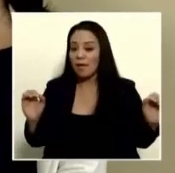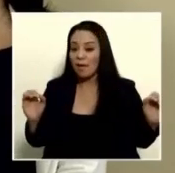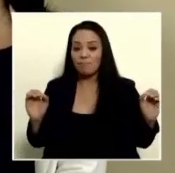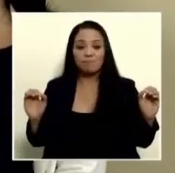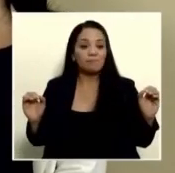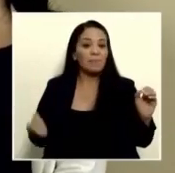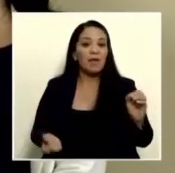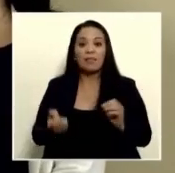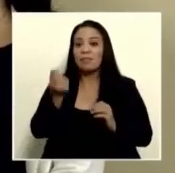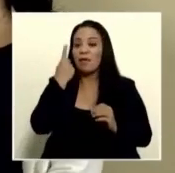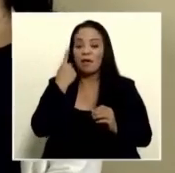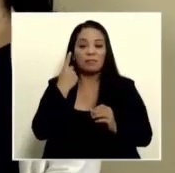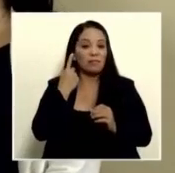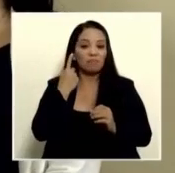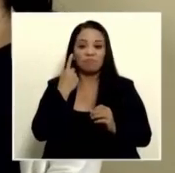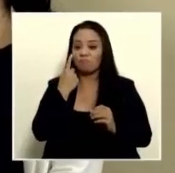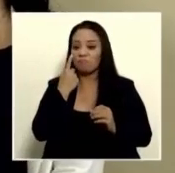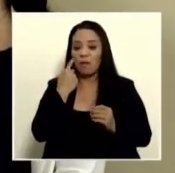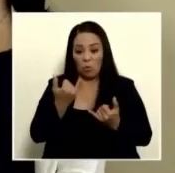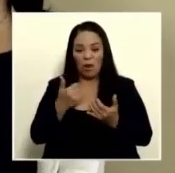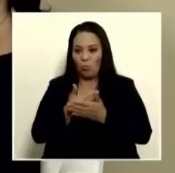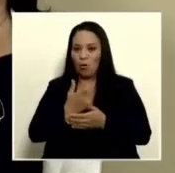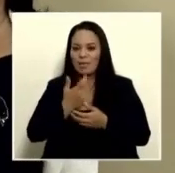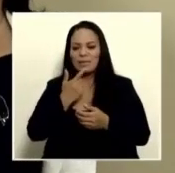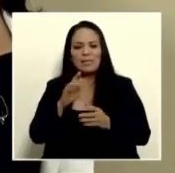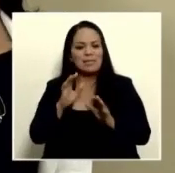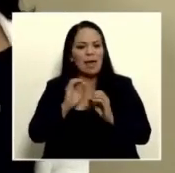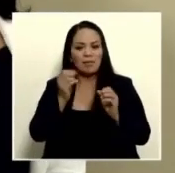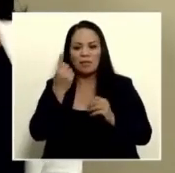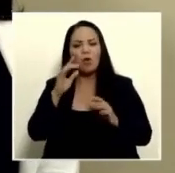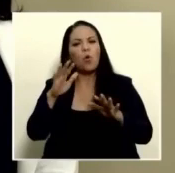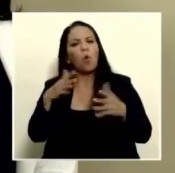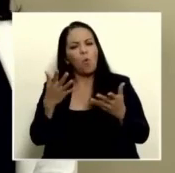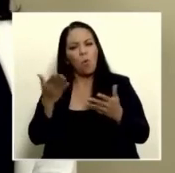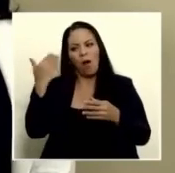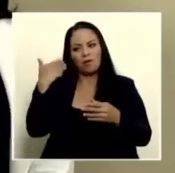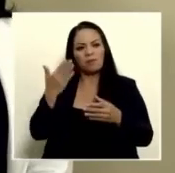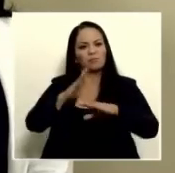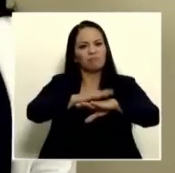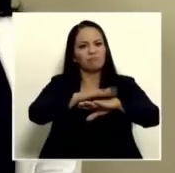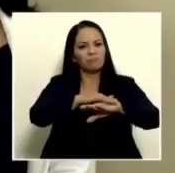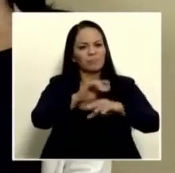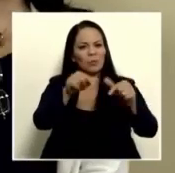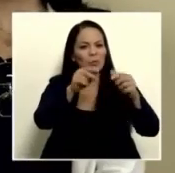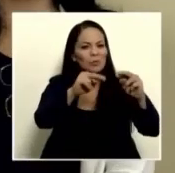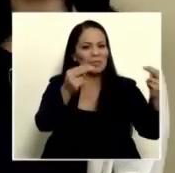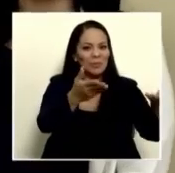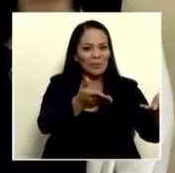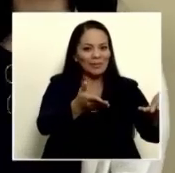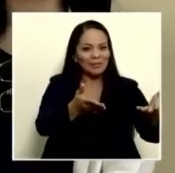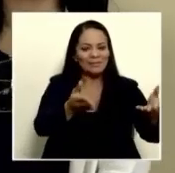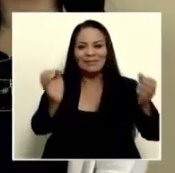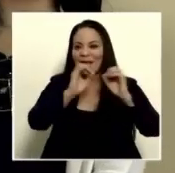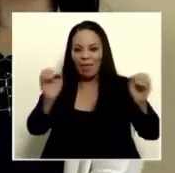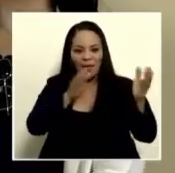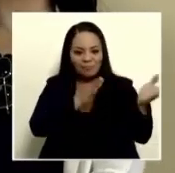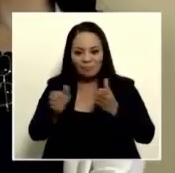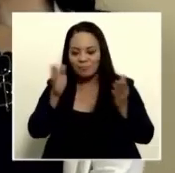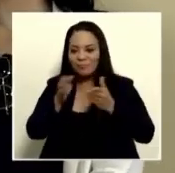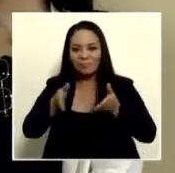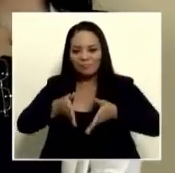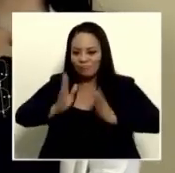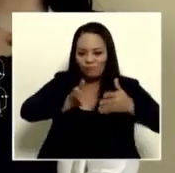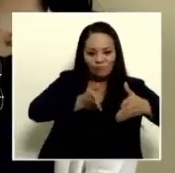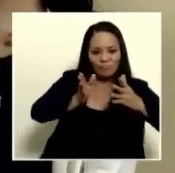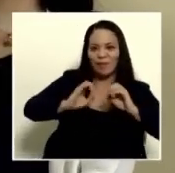cómo les otorgaron estos permisos a la nación sin la planificación vial para